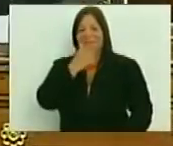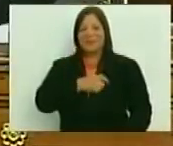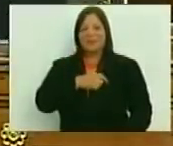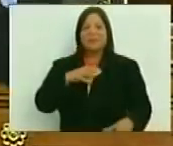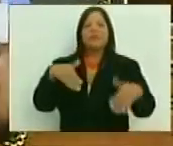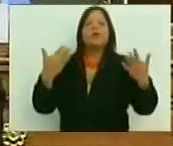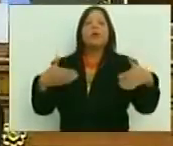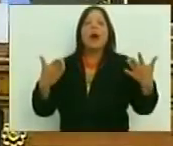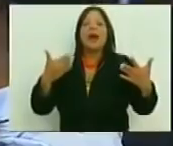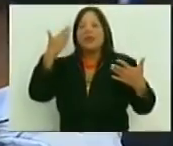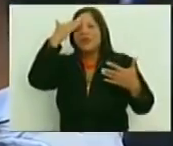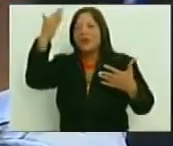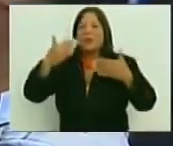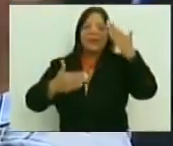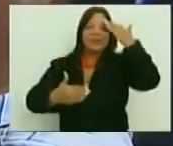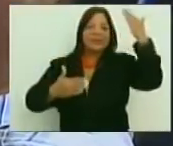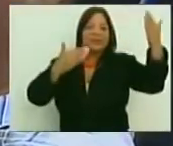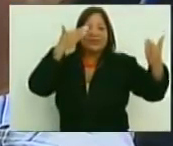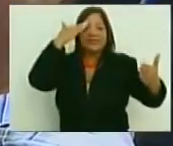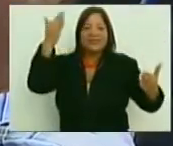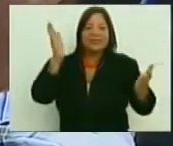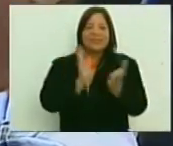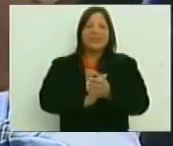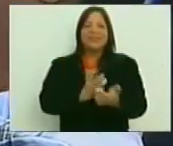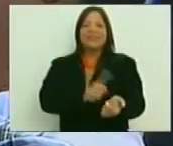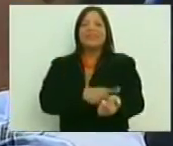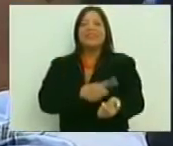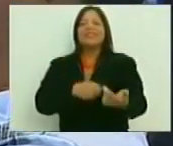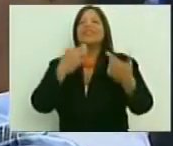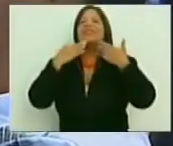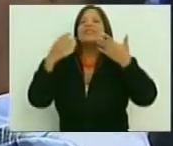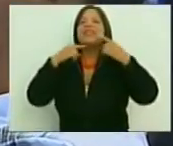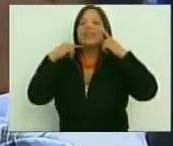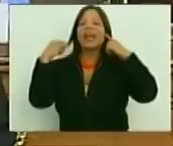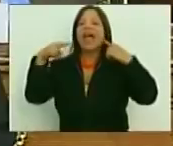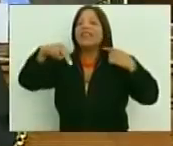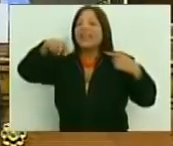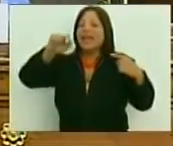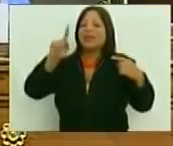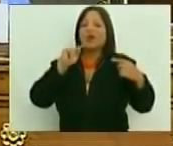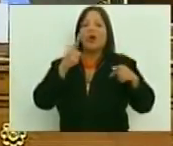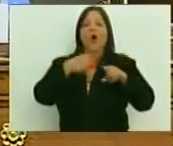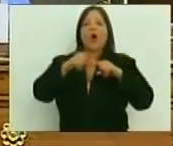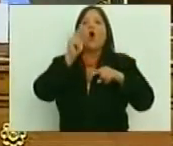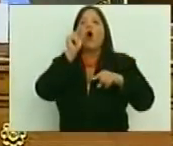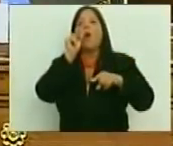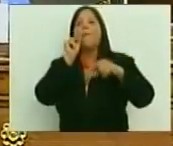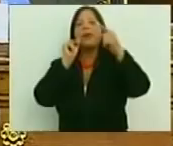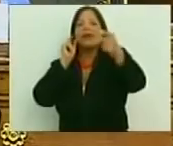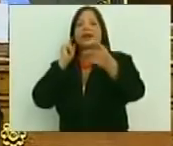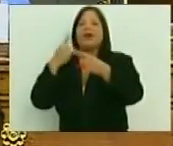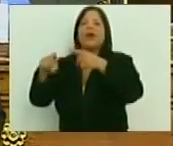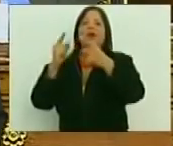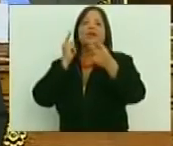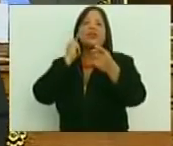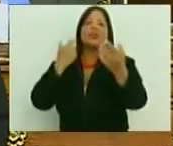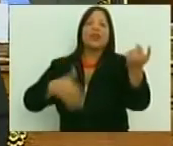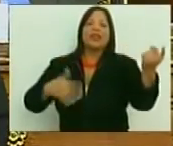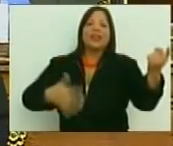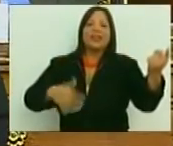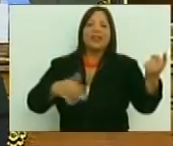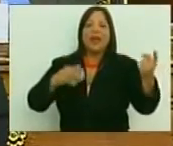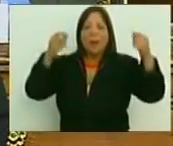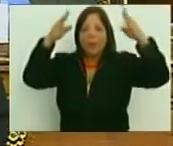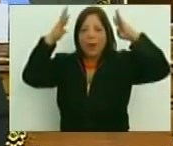¿Cuántos hay aquí? El Tano. Bueno, de verdad, Néstor Francia, que le gusta George Harrison, ahí está nuestro ospuro, rockero y todavía